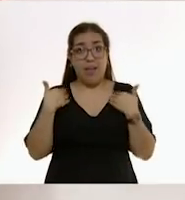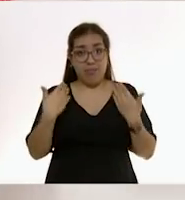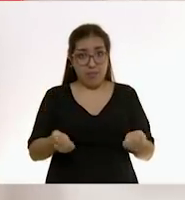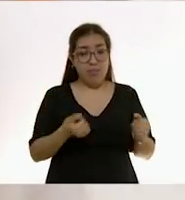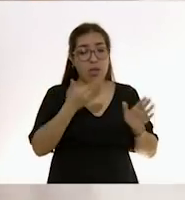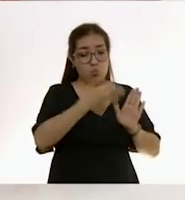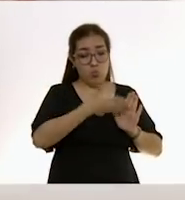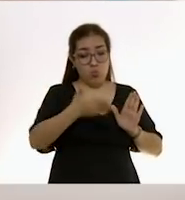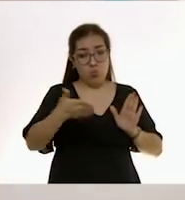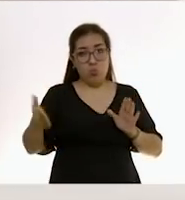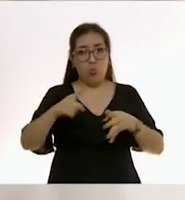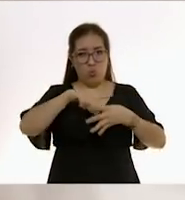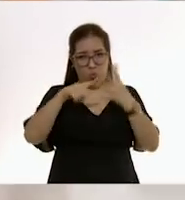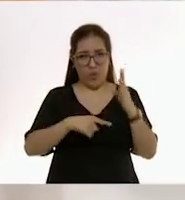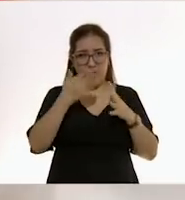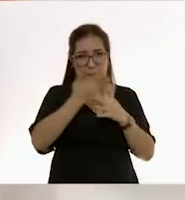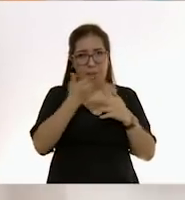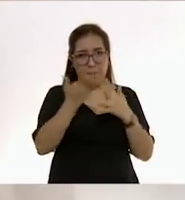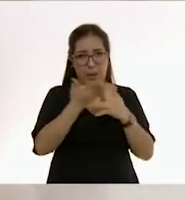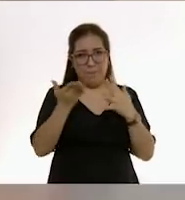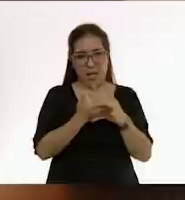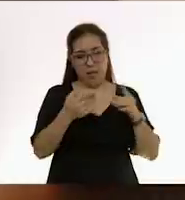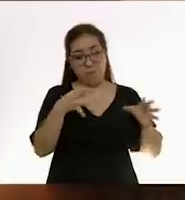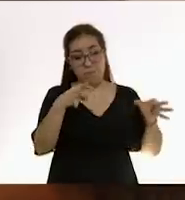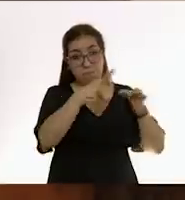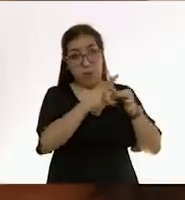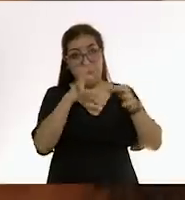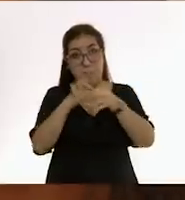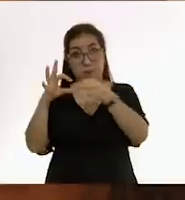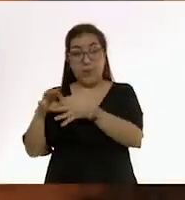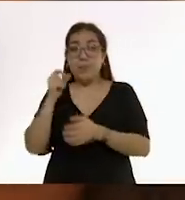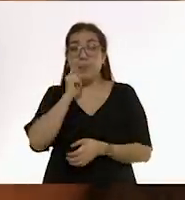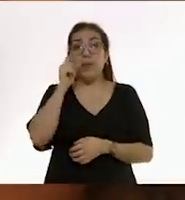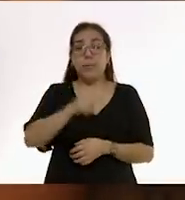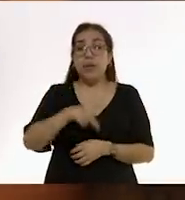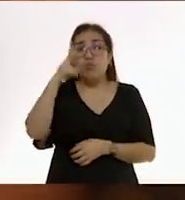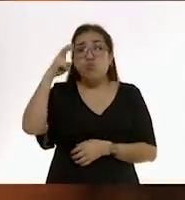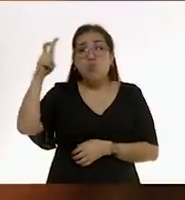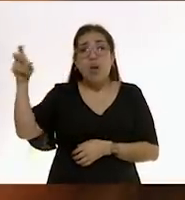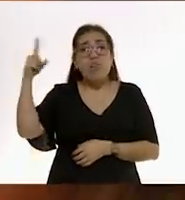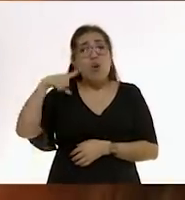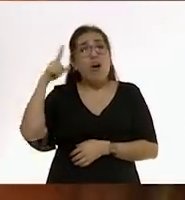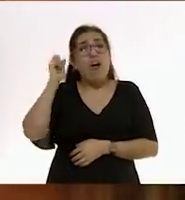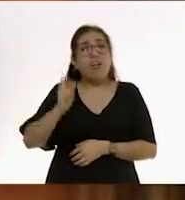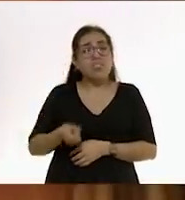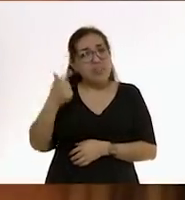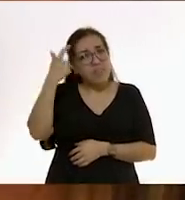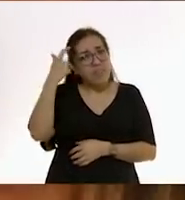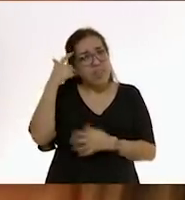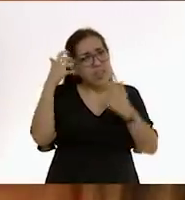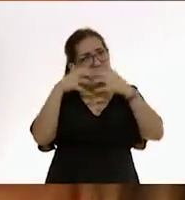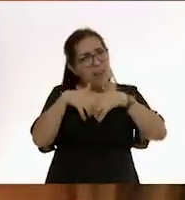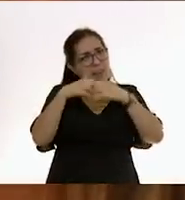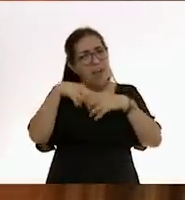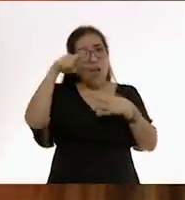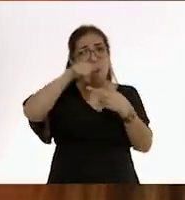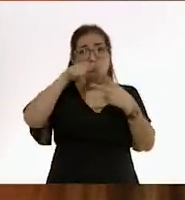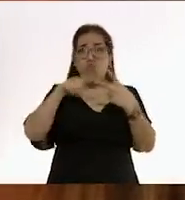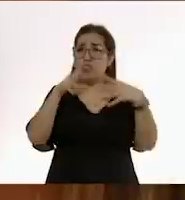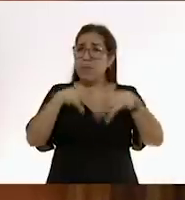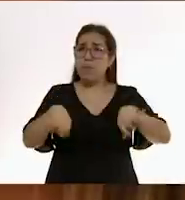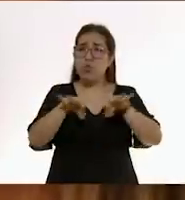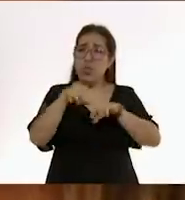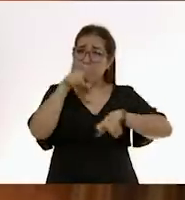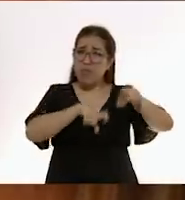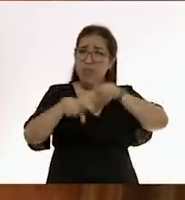tiene estas cuatro fases, también es importante entender que el sueño tiene mucho que ver con un equilibrio entre químicos. Son dos químicos los importantes aquí.